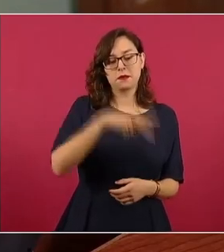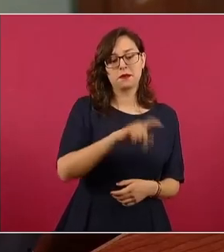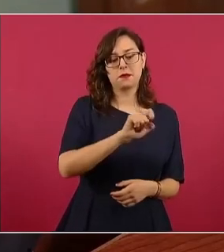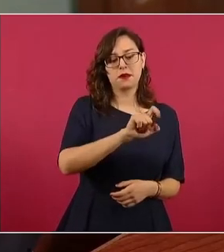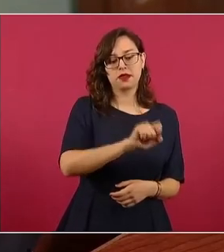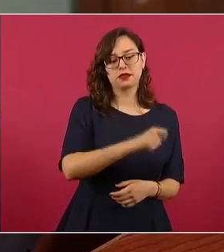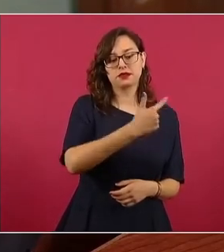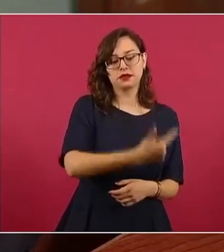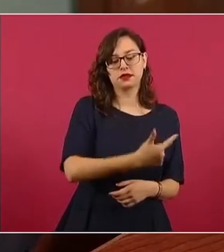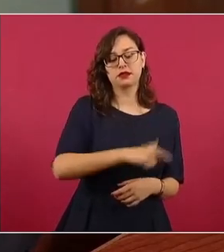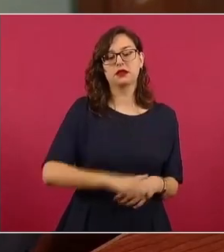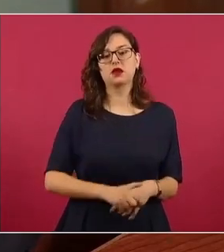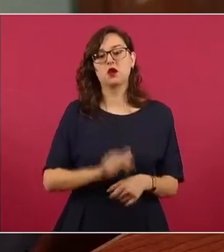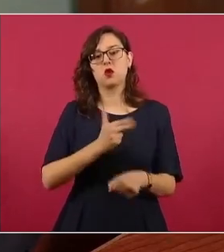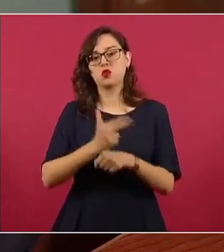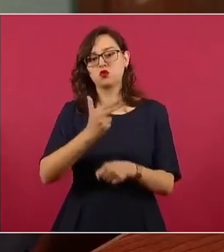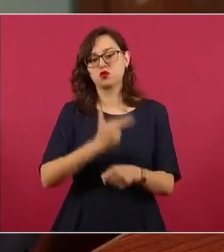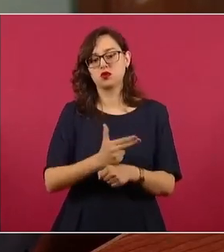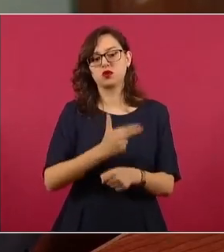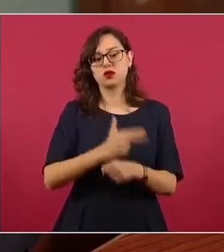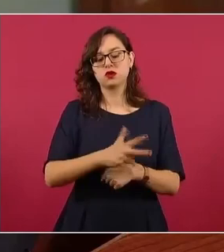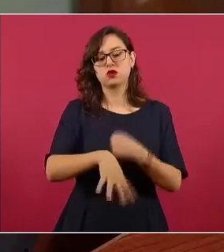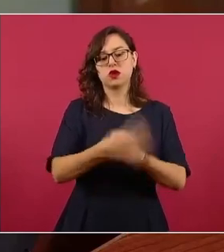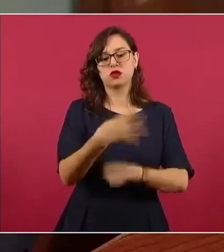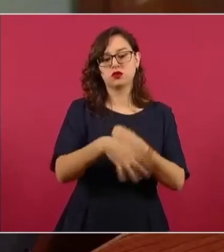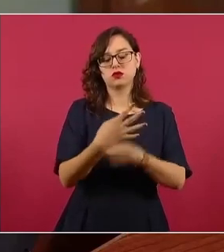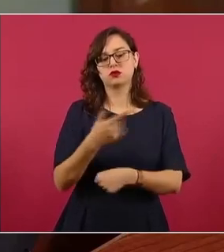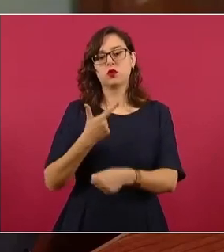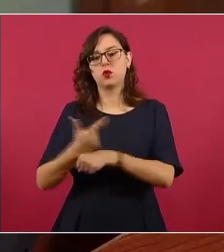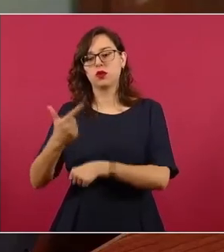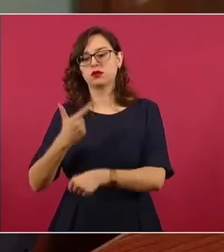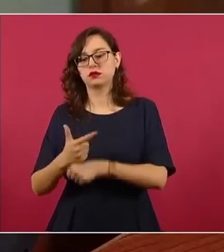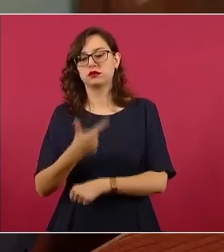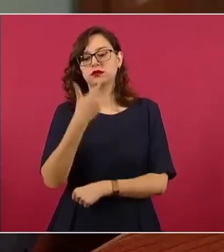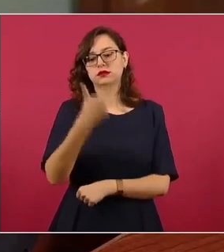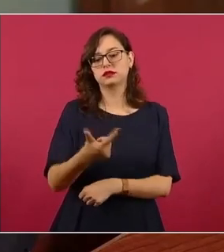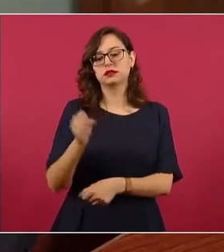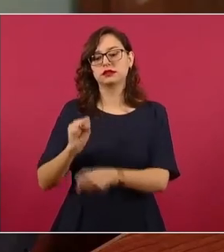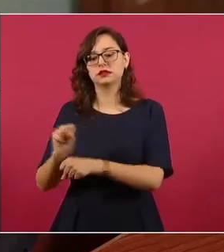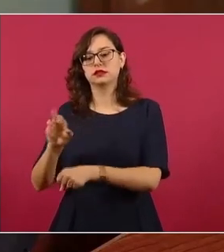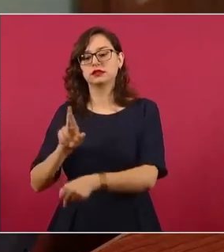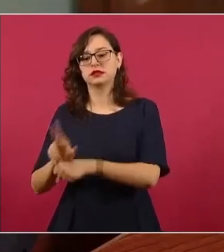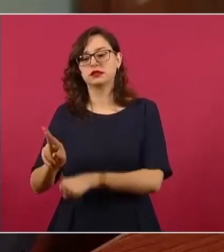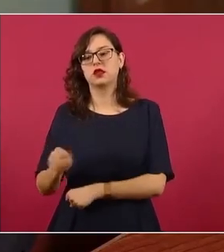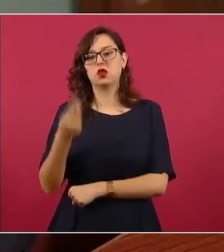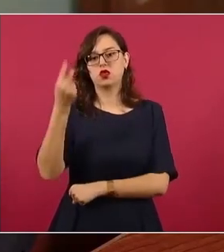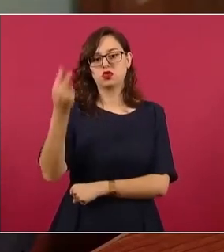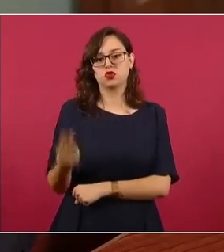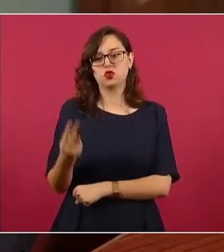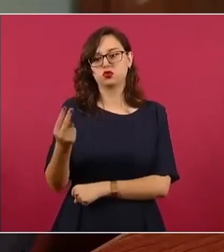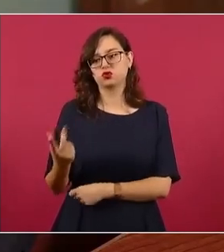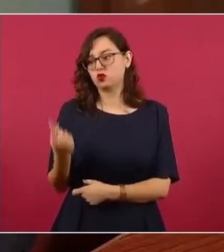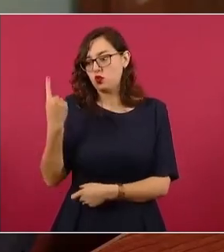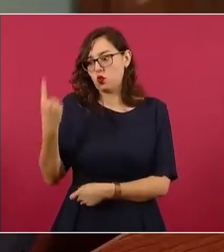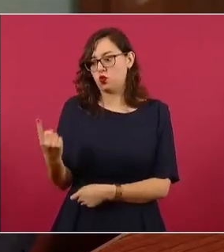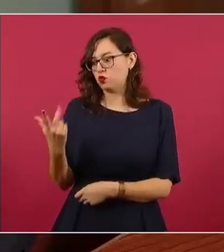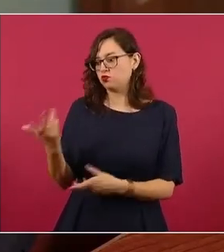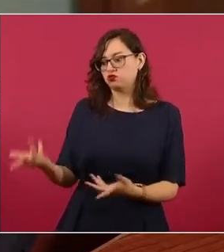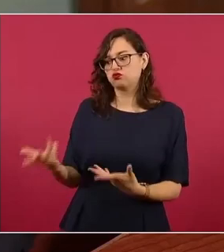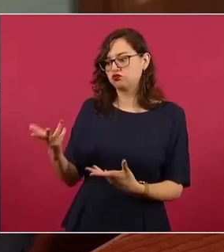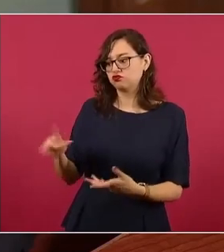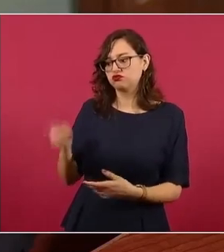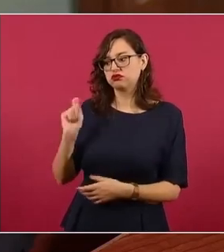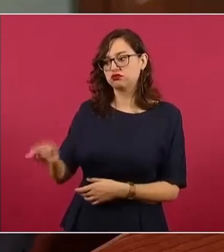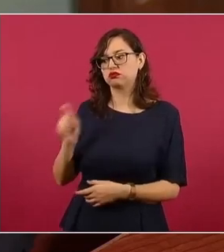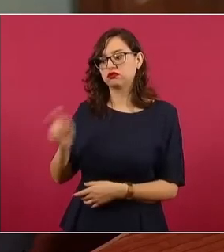hondureños 14, guatemaltecos 7, salvadoreños 2 y un cuerpo pendiente por identificar.